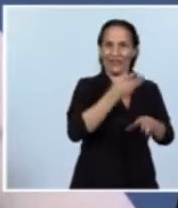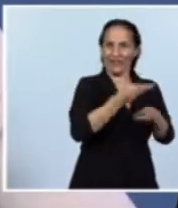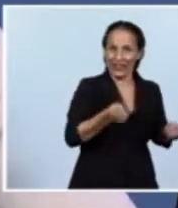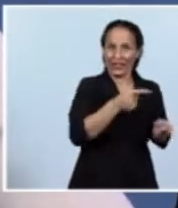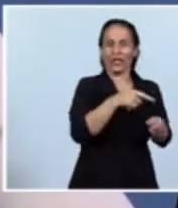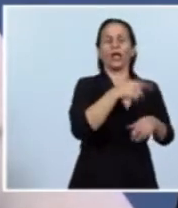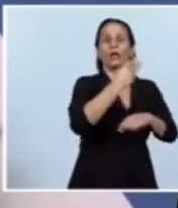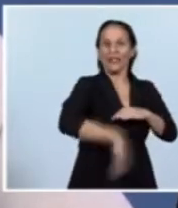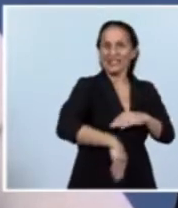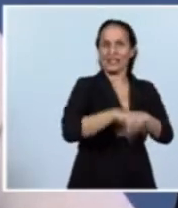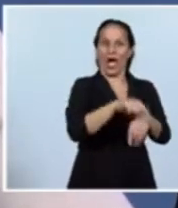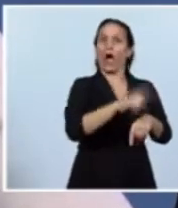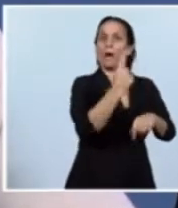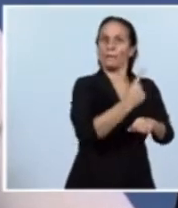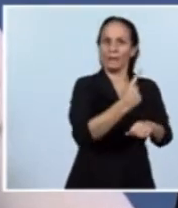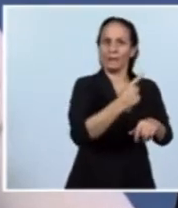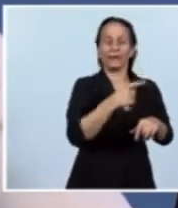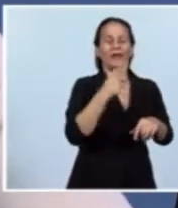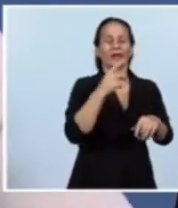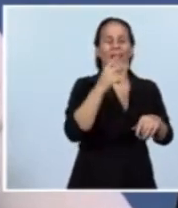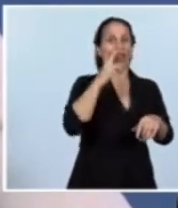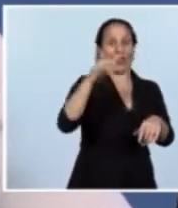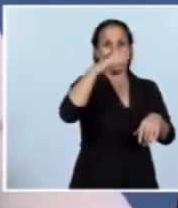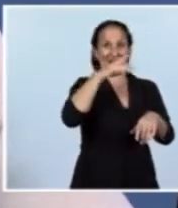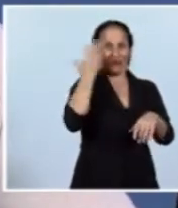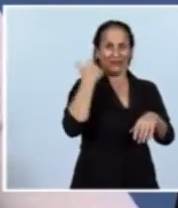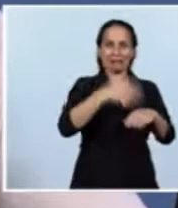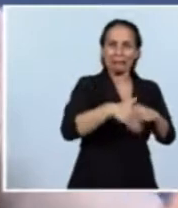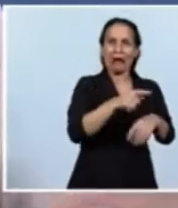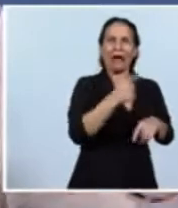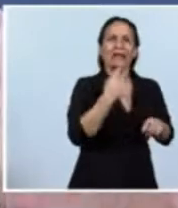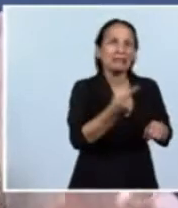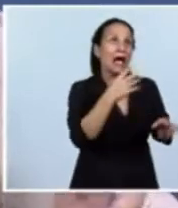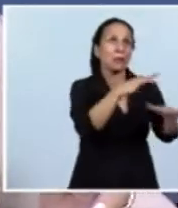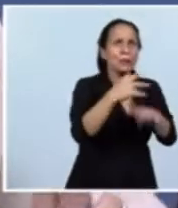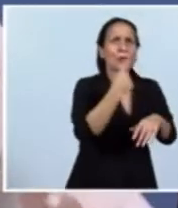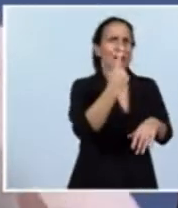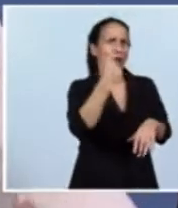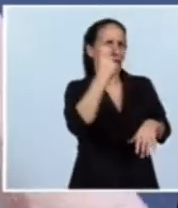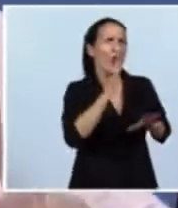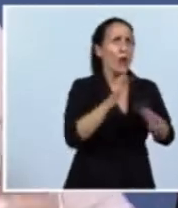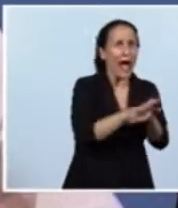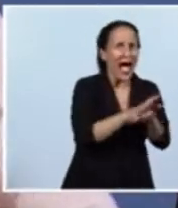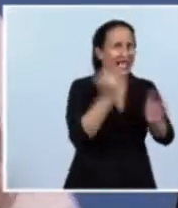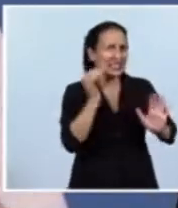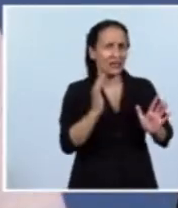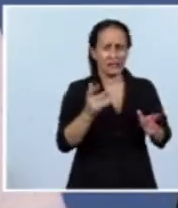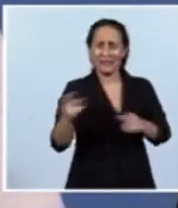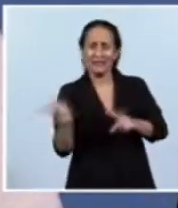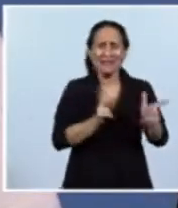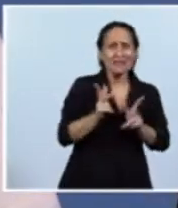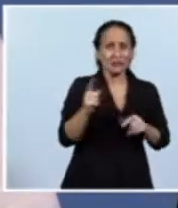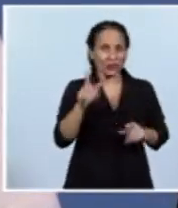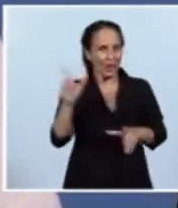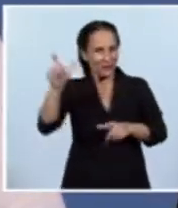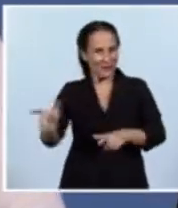ahora el primero, perdón, del 2014 arreglábamos el primero de enero? Cuidado porque están diciendo si arreglan o no arreglan el